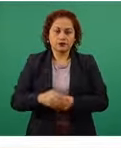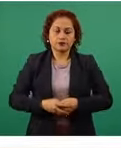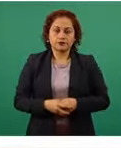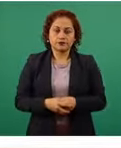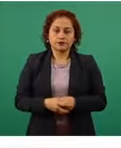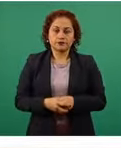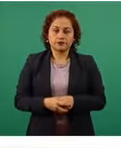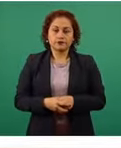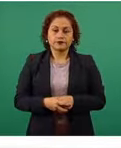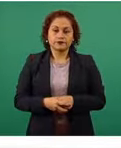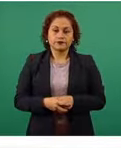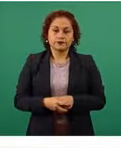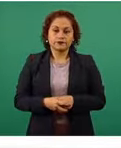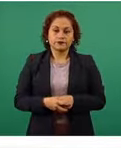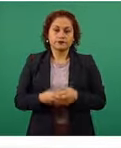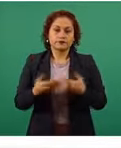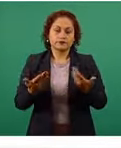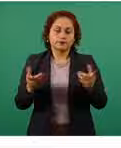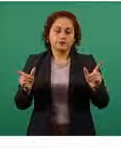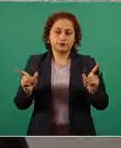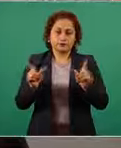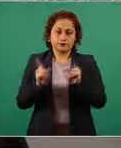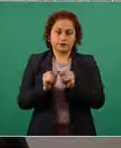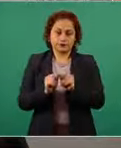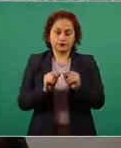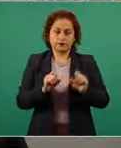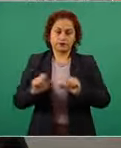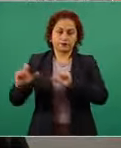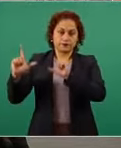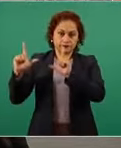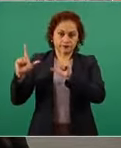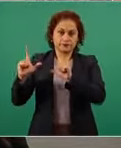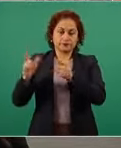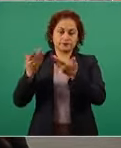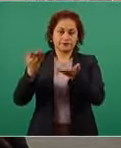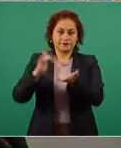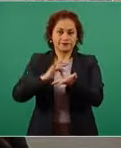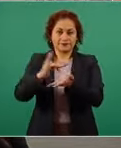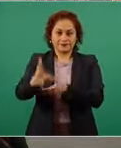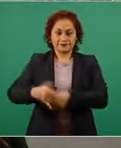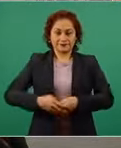vacunación. Con esto termino esta presentación y les agradezco mucho.